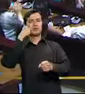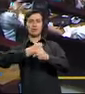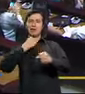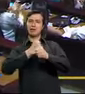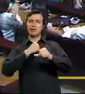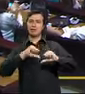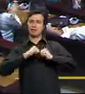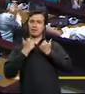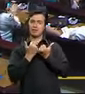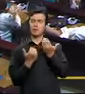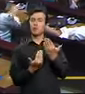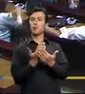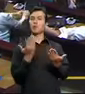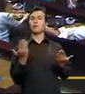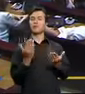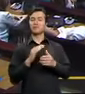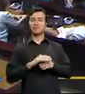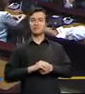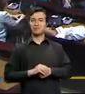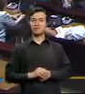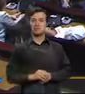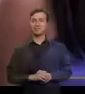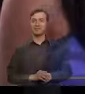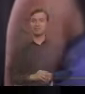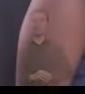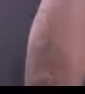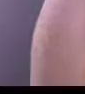nueva visión al trabajo legislativo.